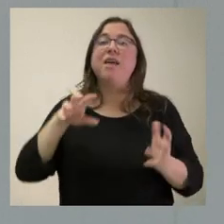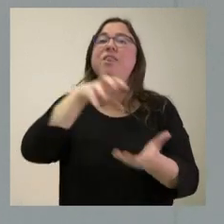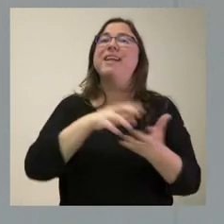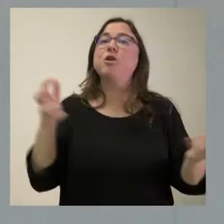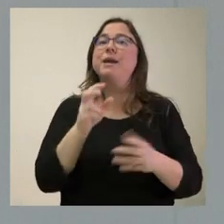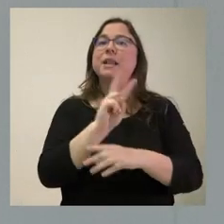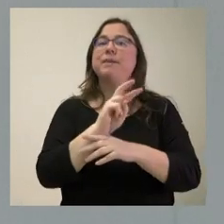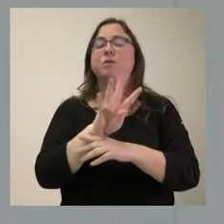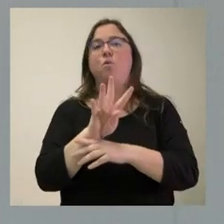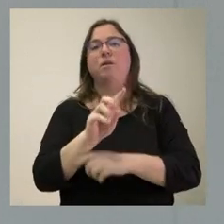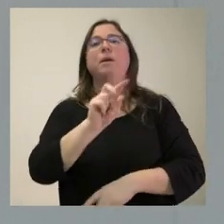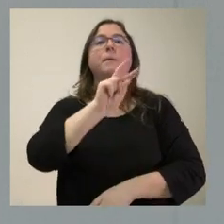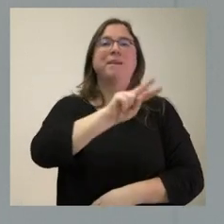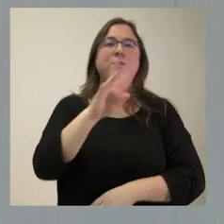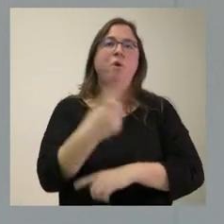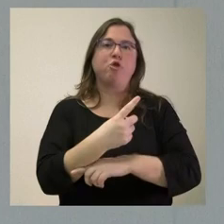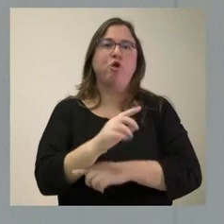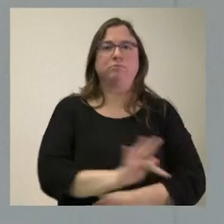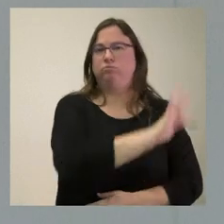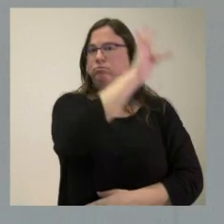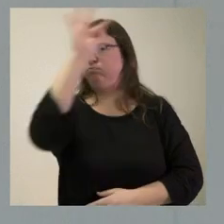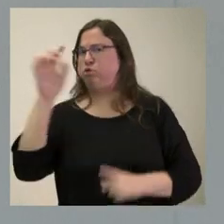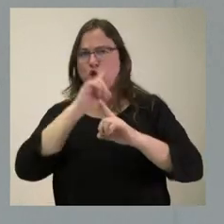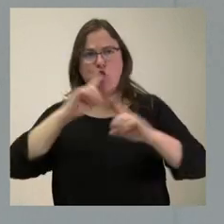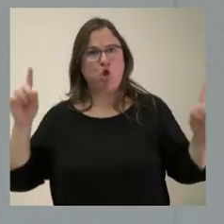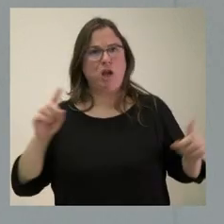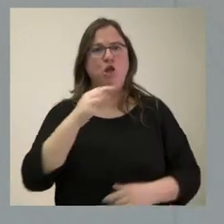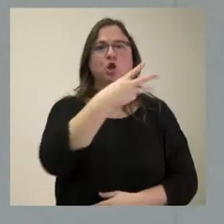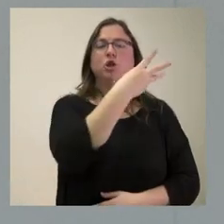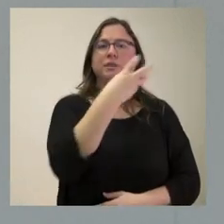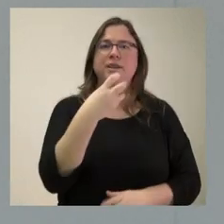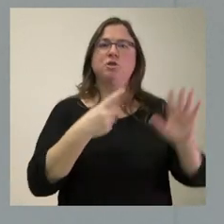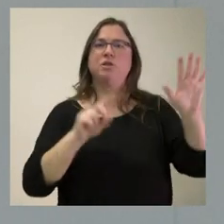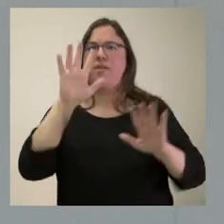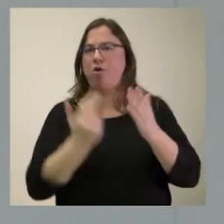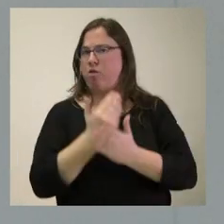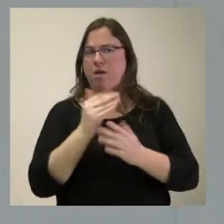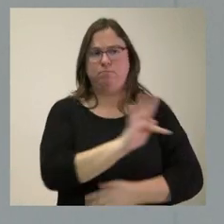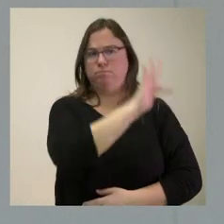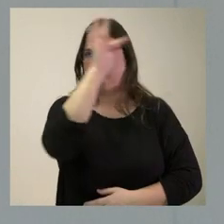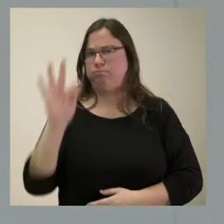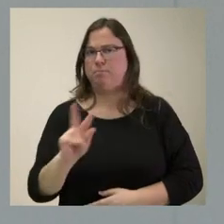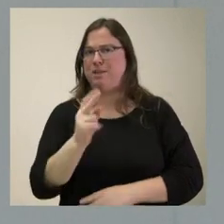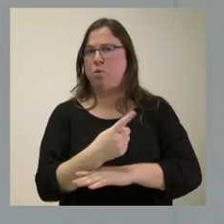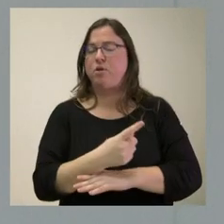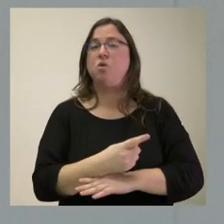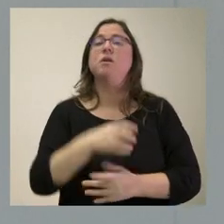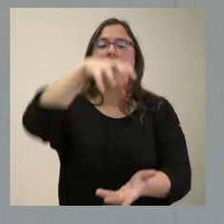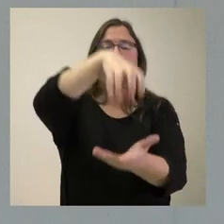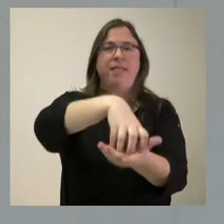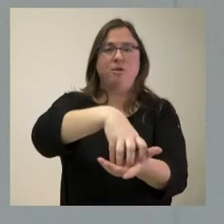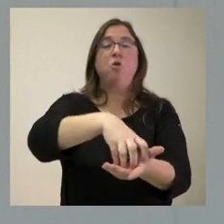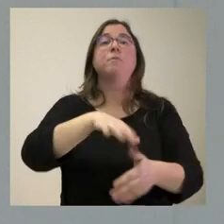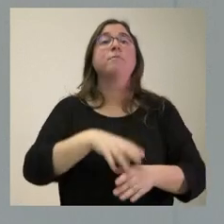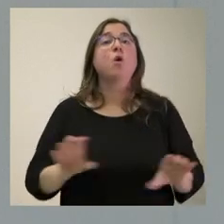24 horas 365 días al año, estamos hablando de que la Junta de Castilla y León